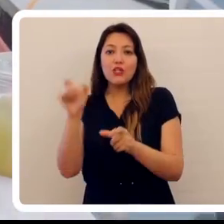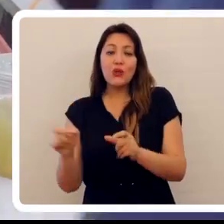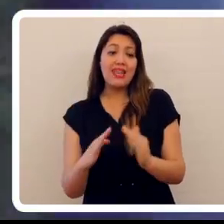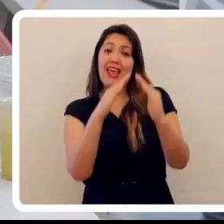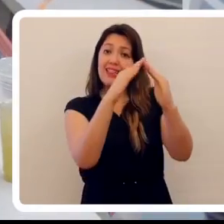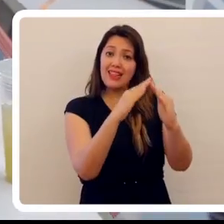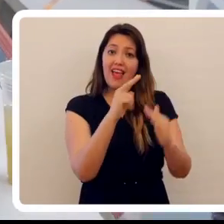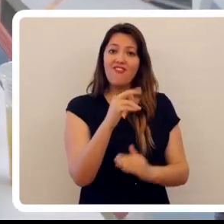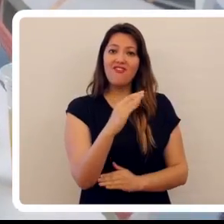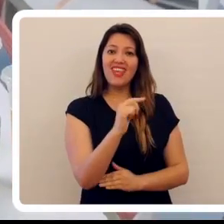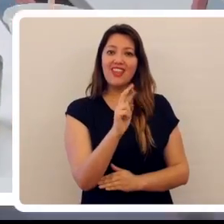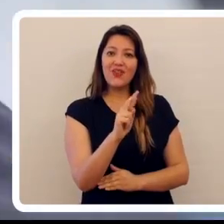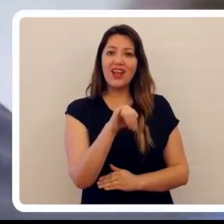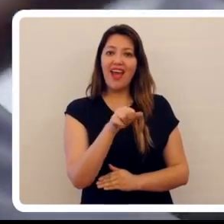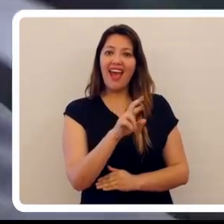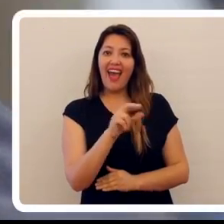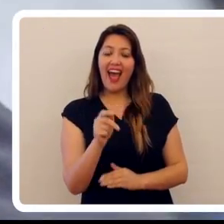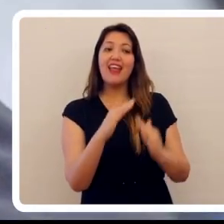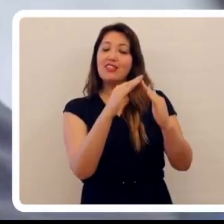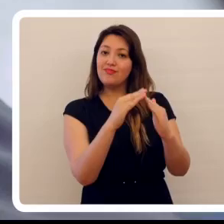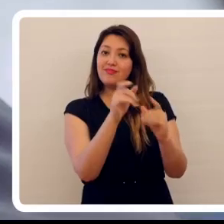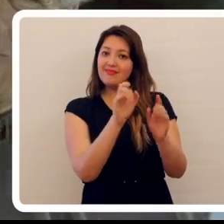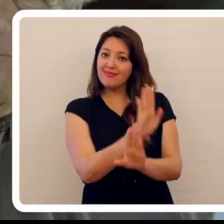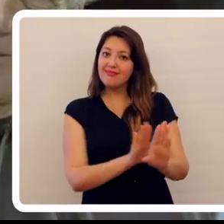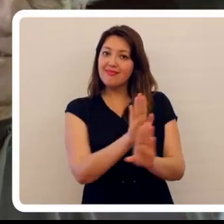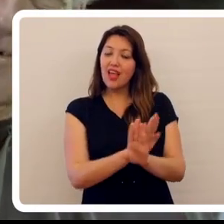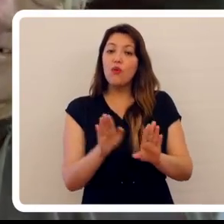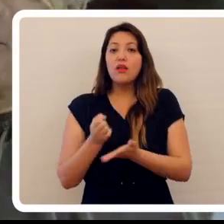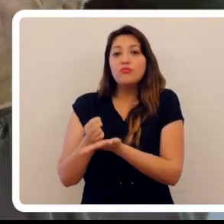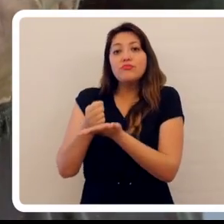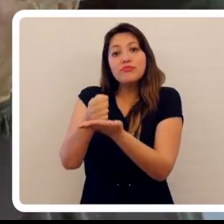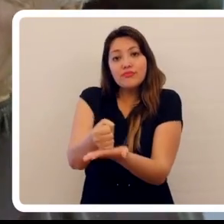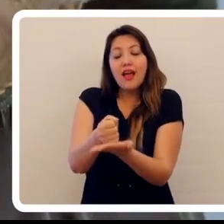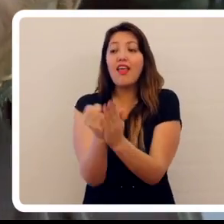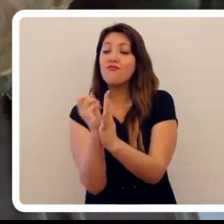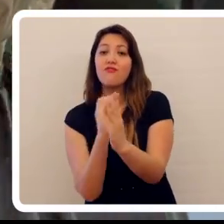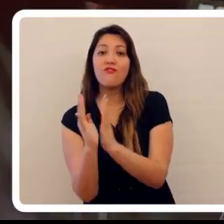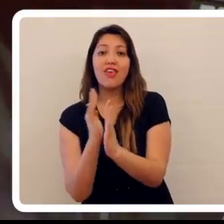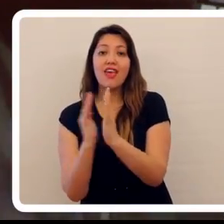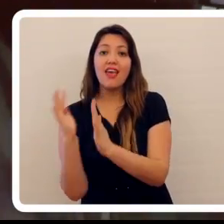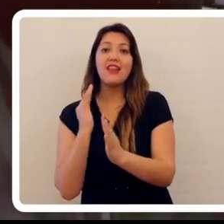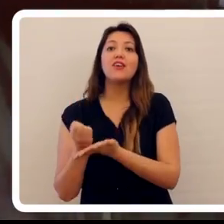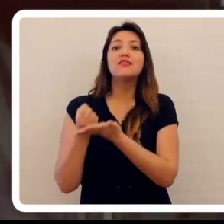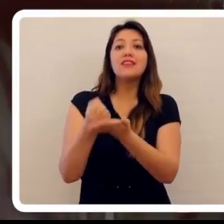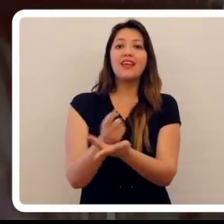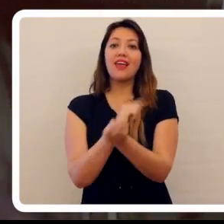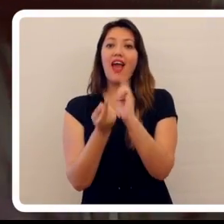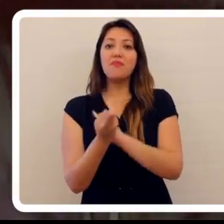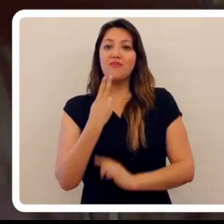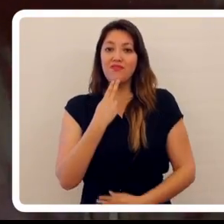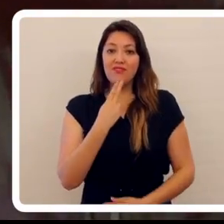atendidos en el albergue Víctor Jara. Es una conducta solidaria, una pequeña feria que les puede ayudar a cambiar su vida,